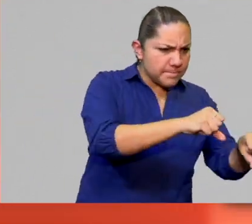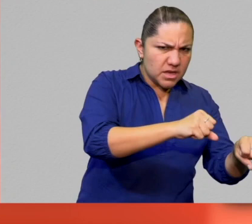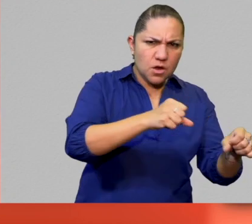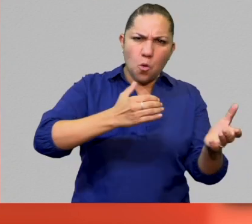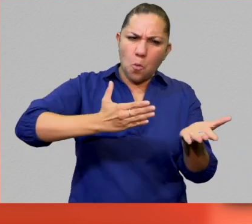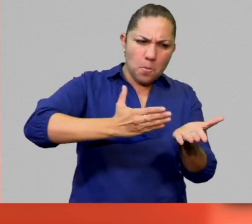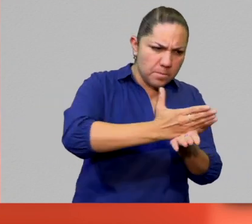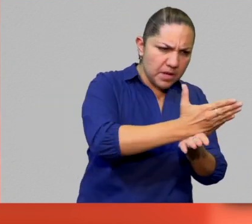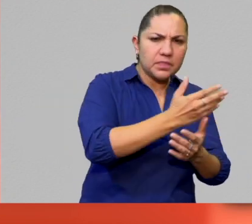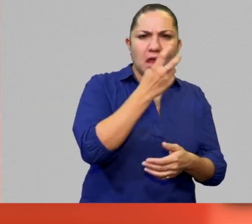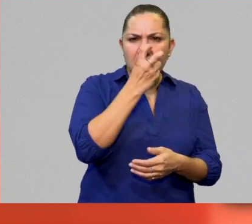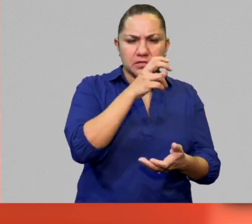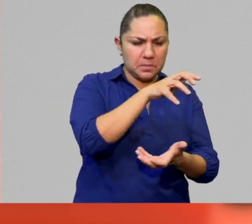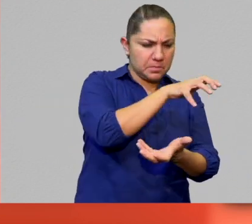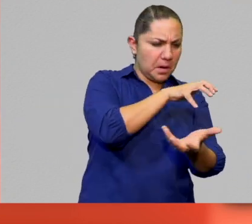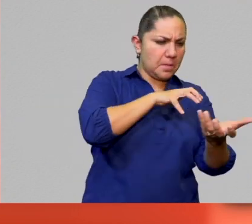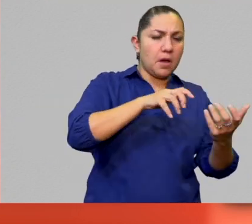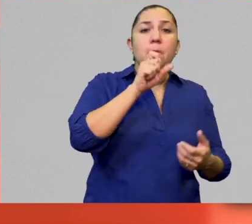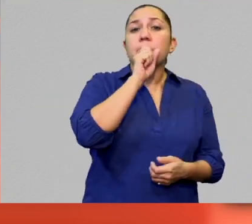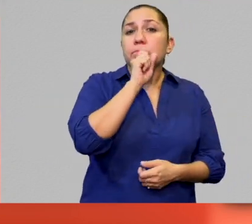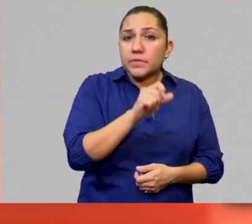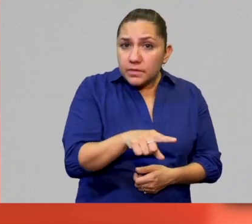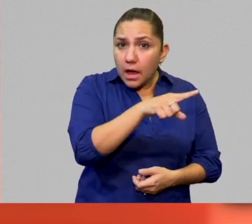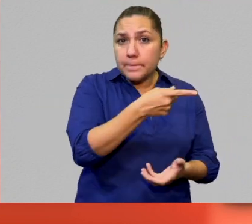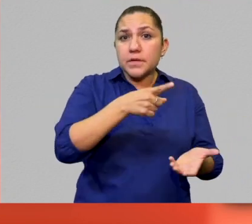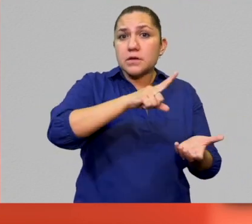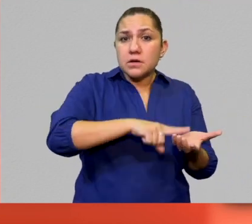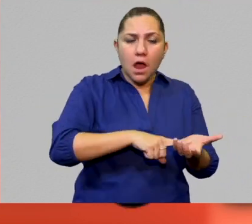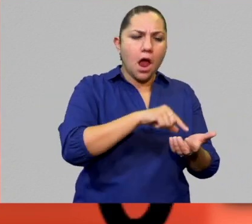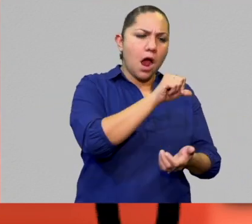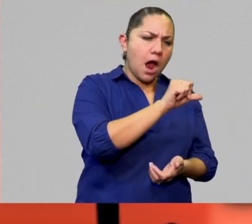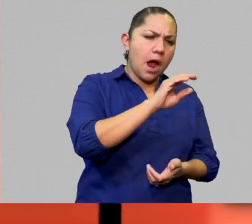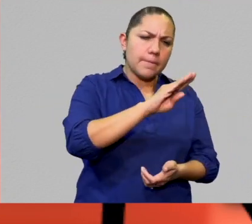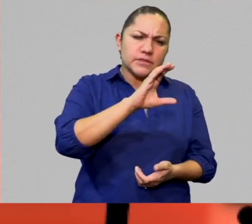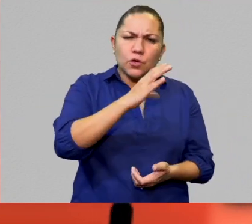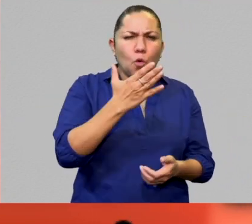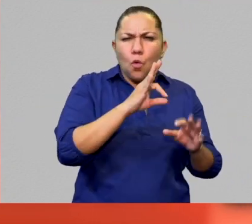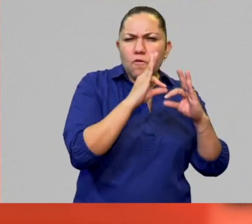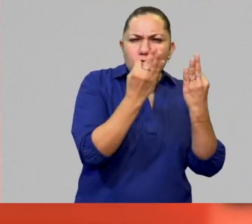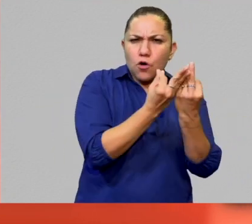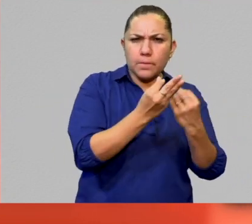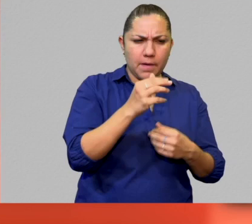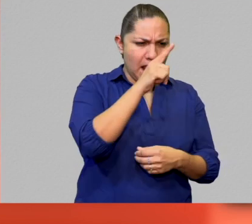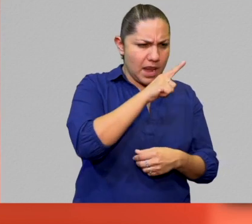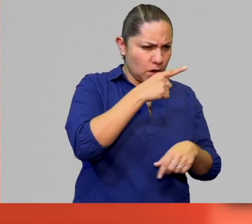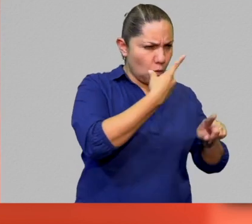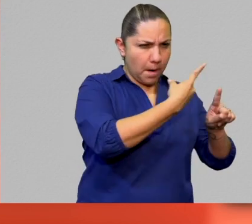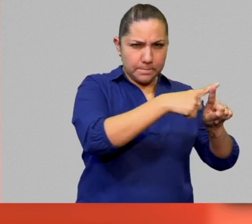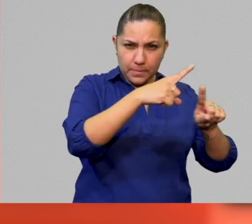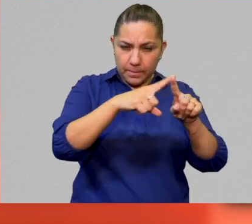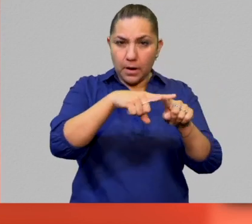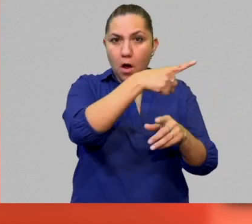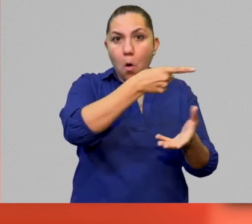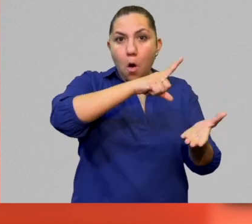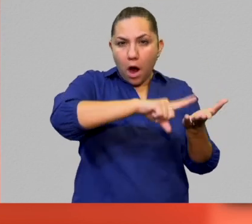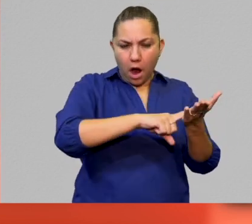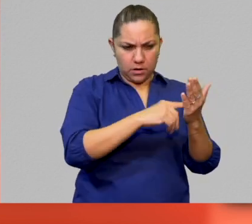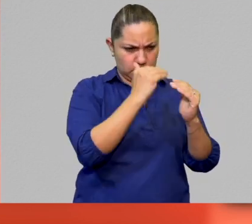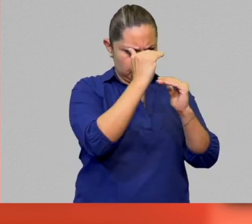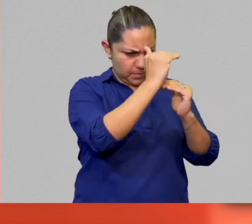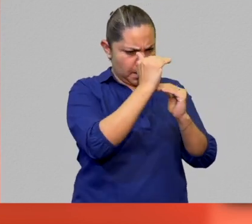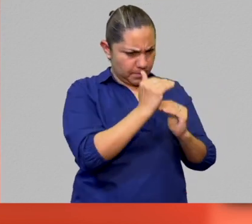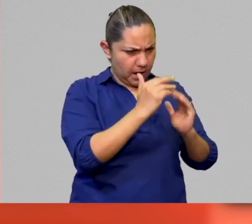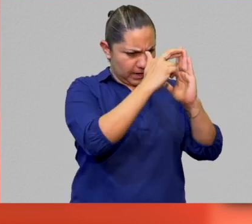influyó la creación de los alfabetos, así como la lengua escrita, alejando a la narrativa y a la poesía de su origen